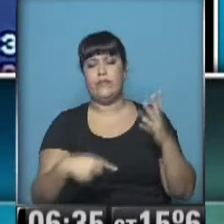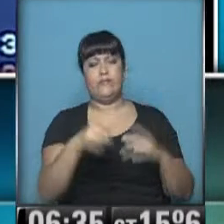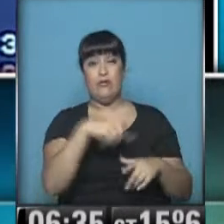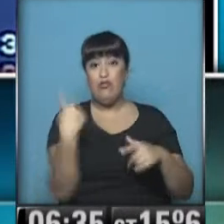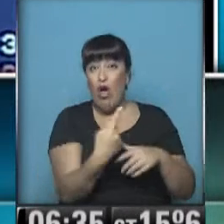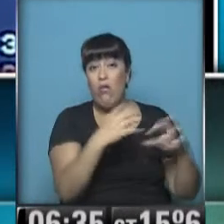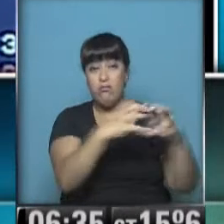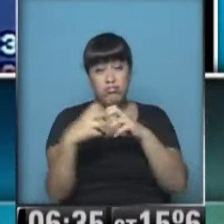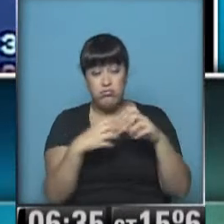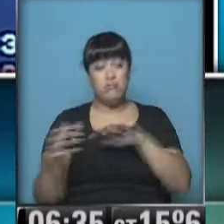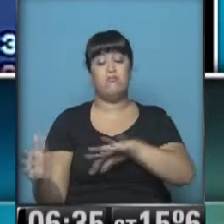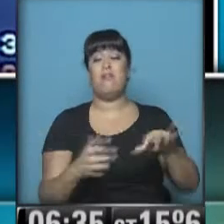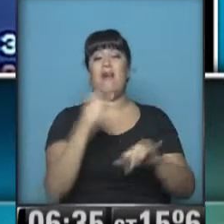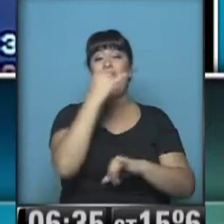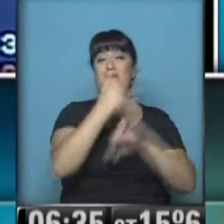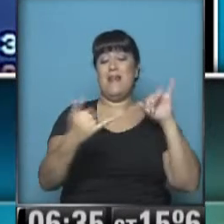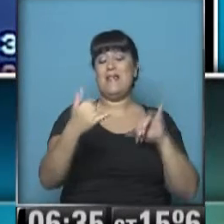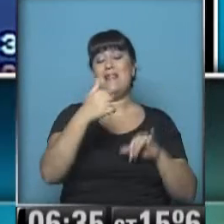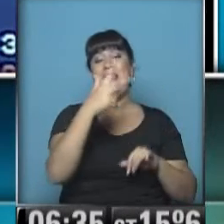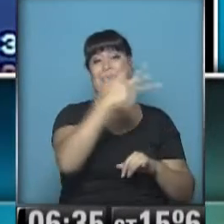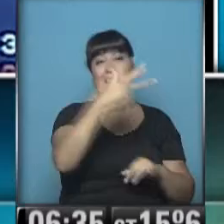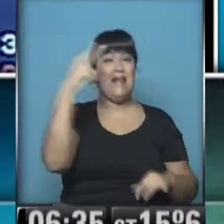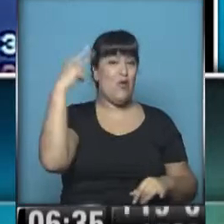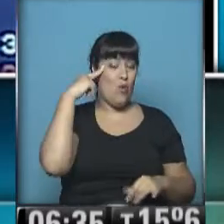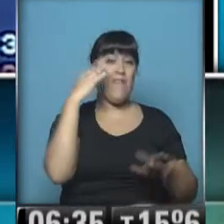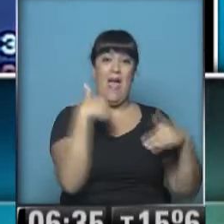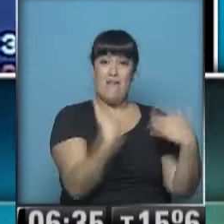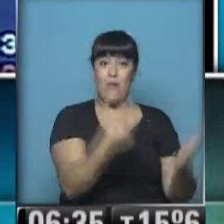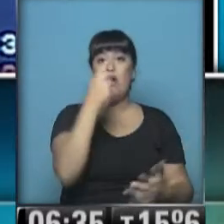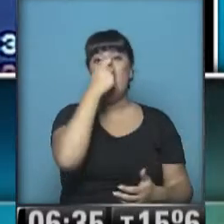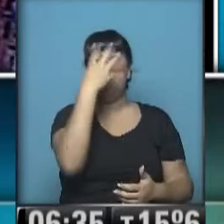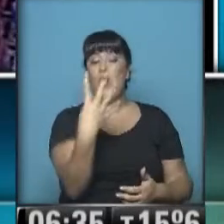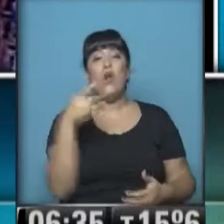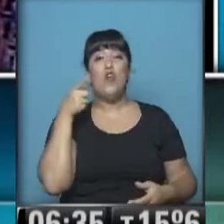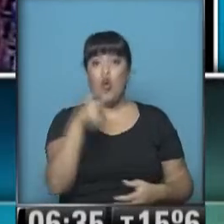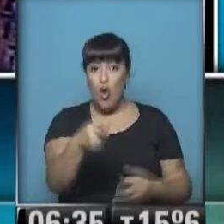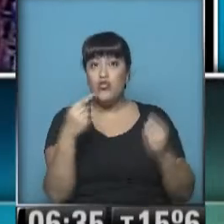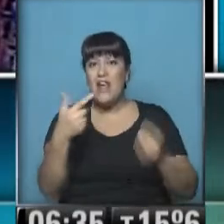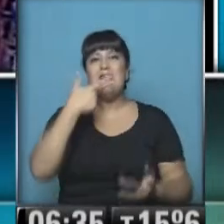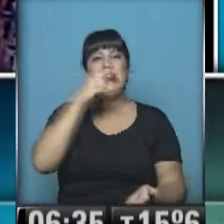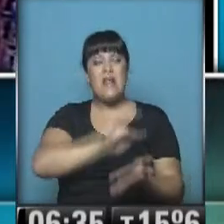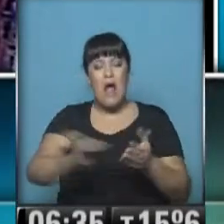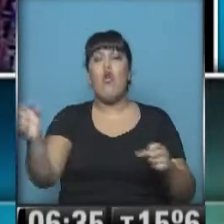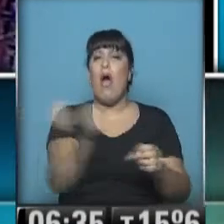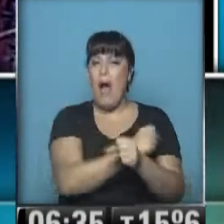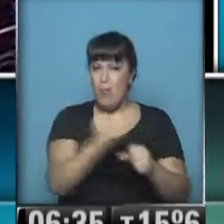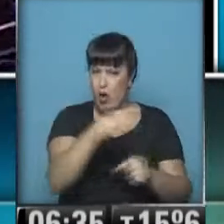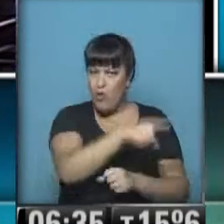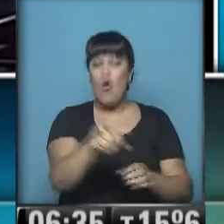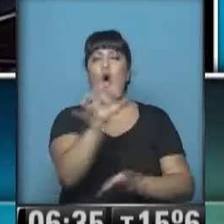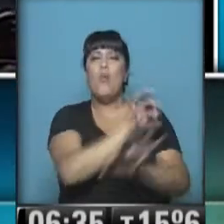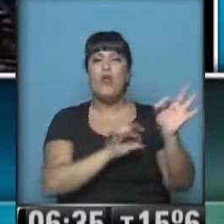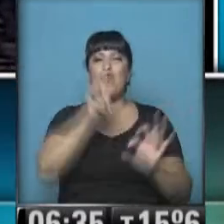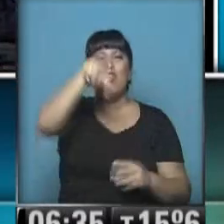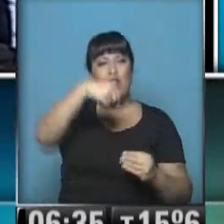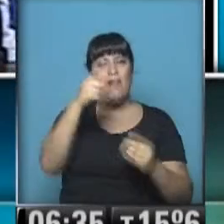Código Procesal Penal. Por 39 votos a favor y 24 en contra, el Senado aprobó el proyecto de reforma impulsado por